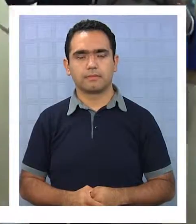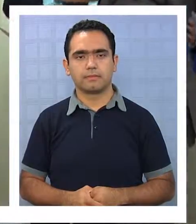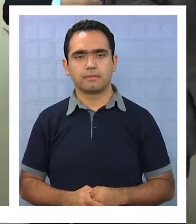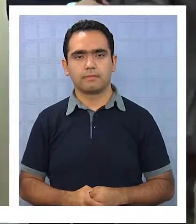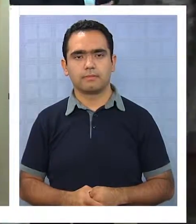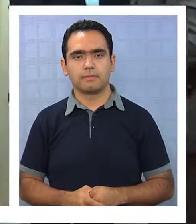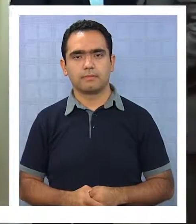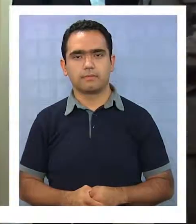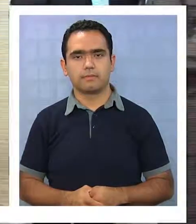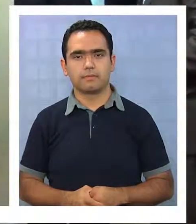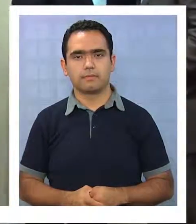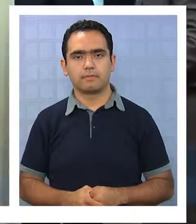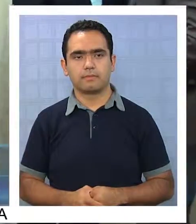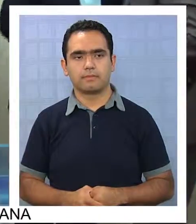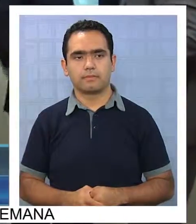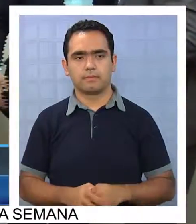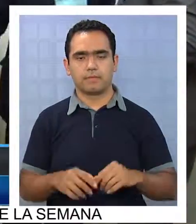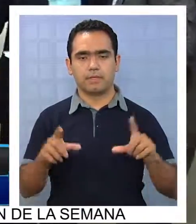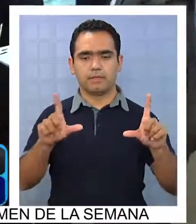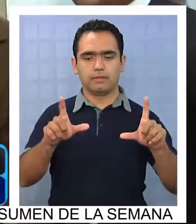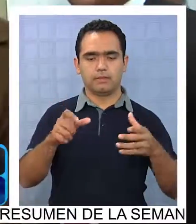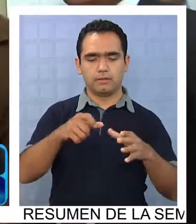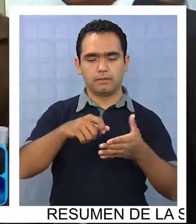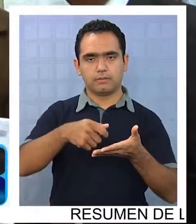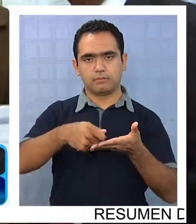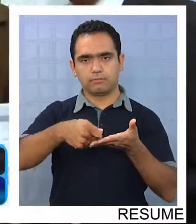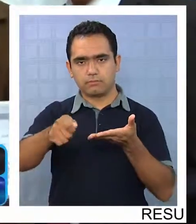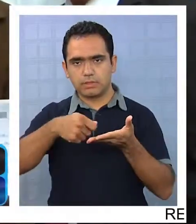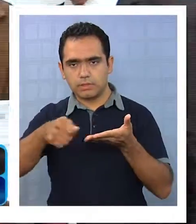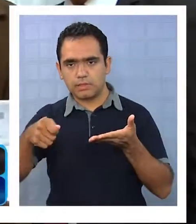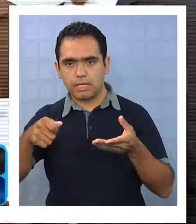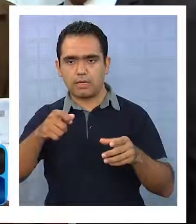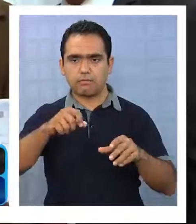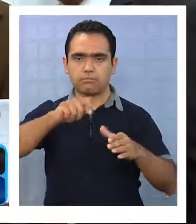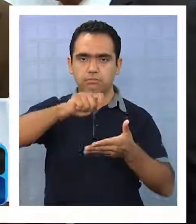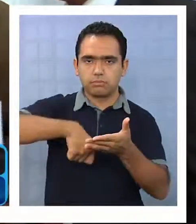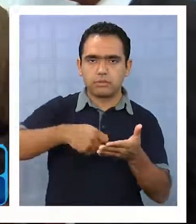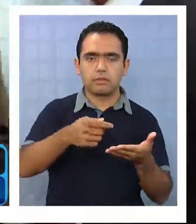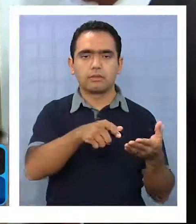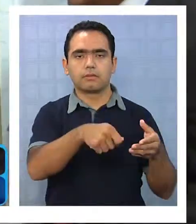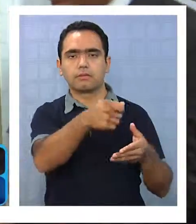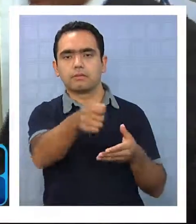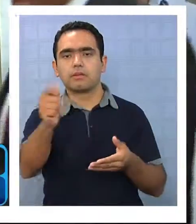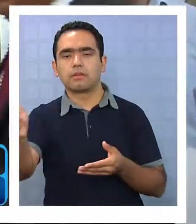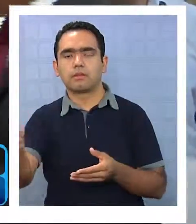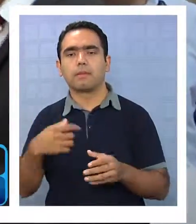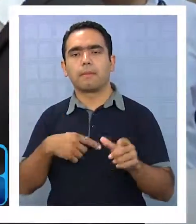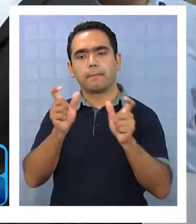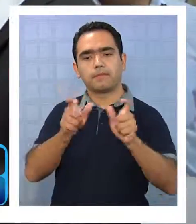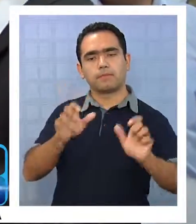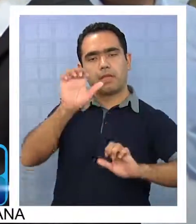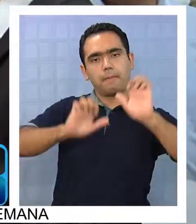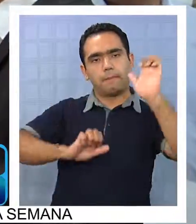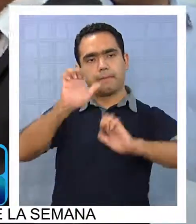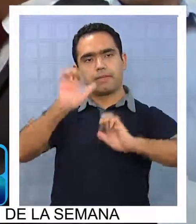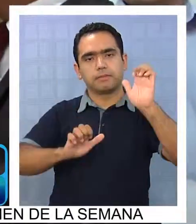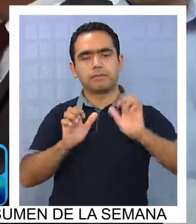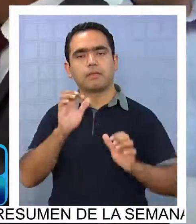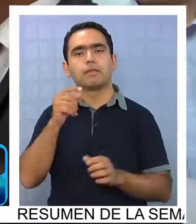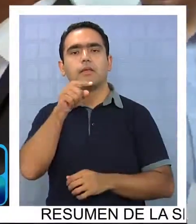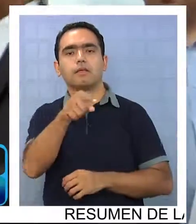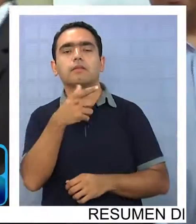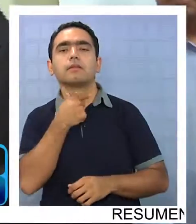Con la distribución de los respectivos cheques se inició la entrega de recursos del DFL-15 a empresarios que postularon a la